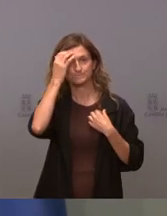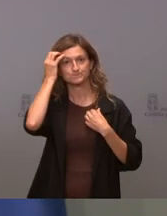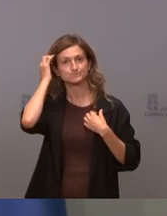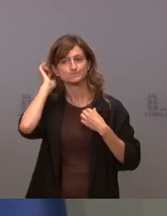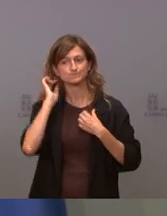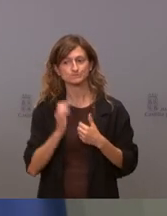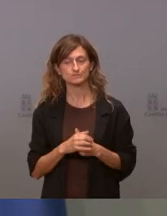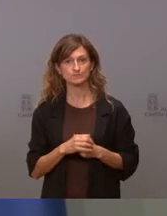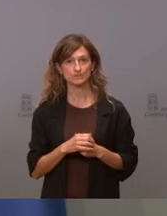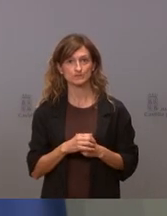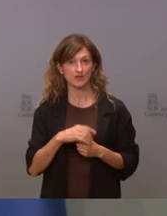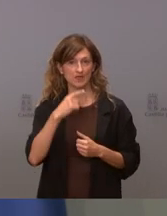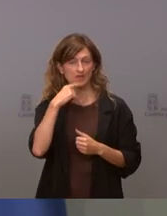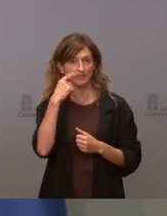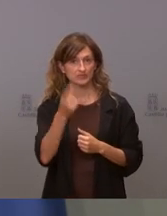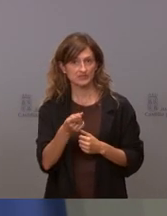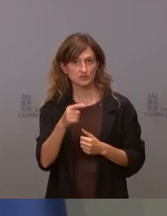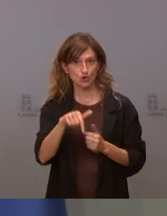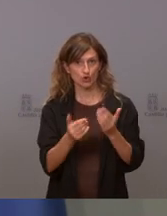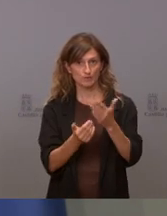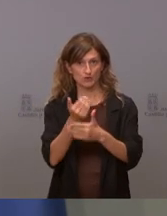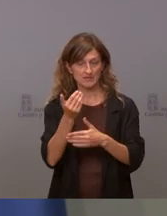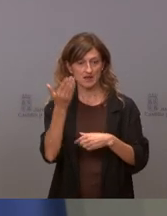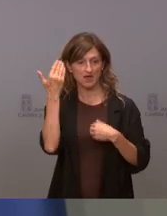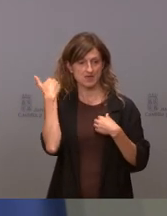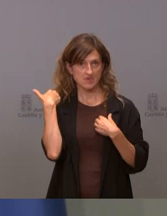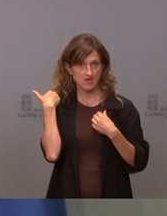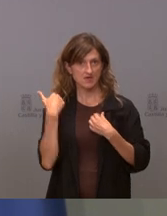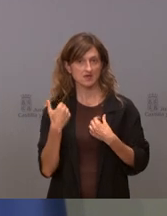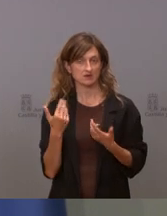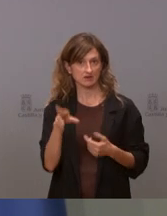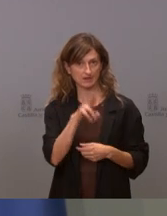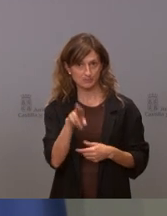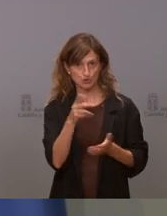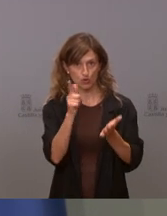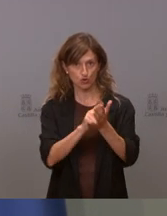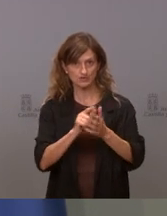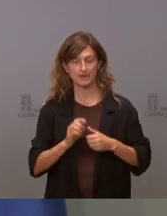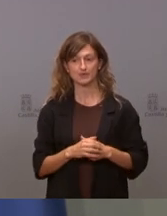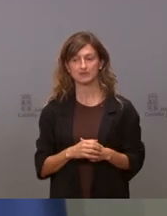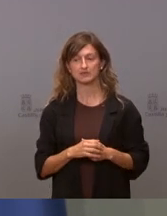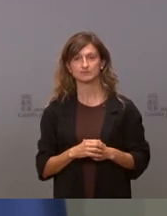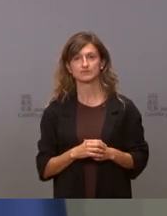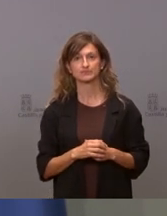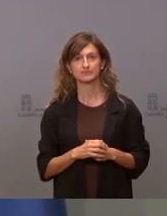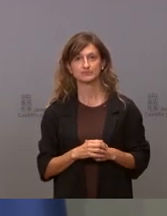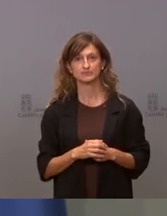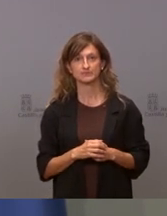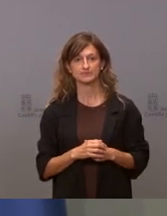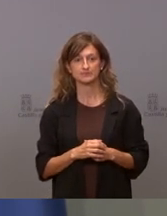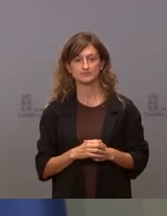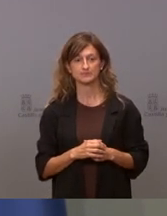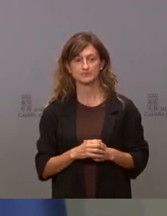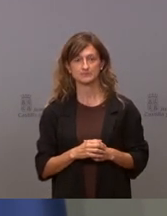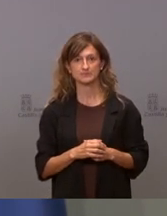lo he dicho esta mañana ayer lo vuelvo a repetir que se